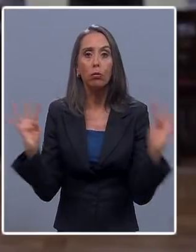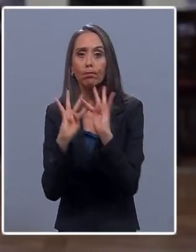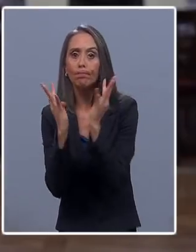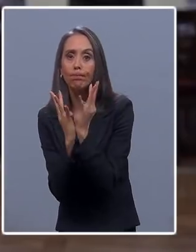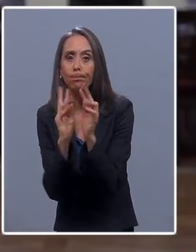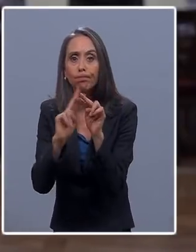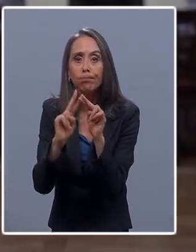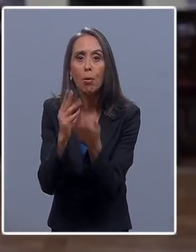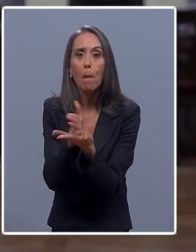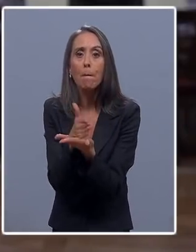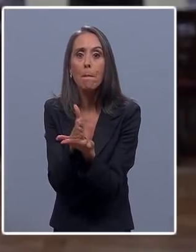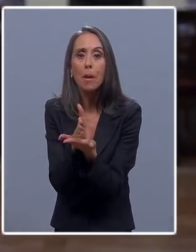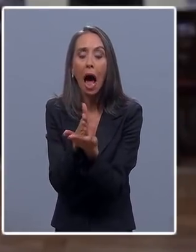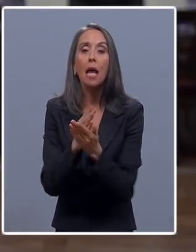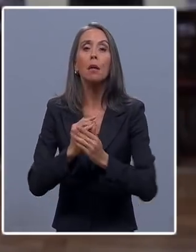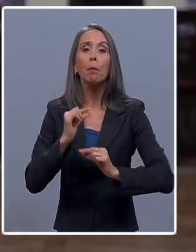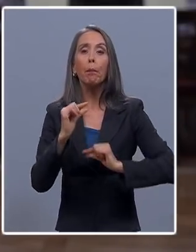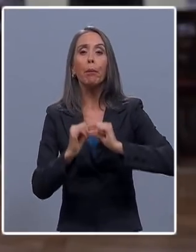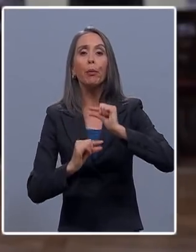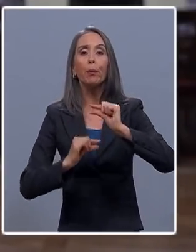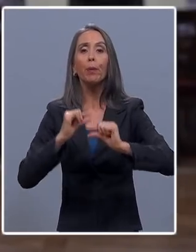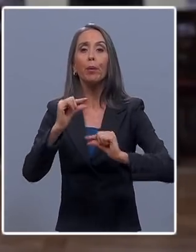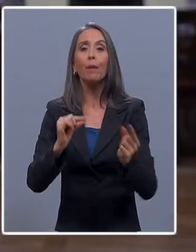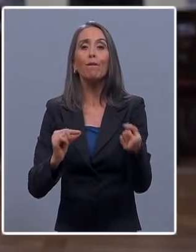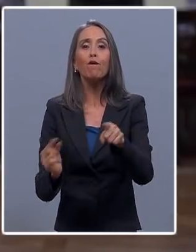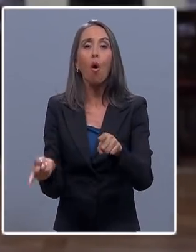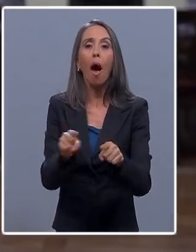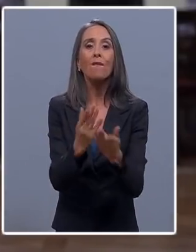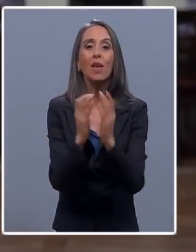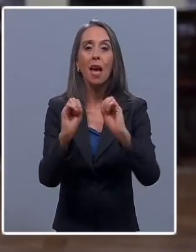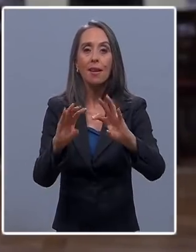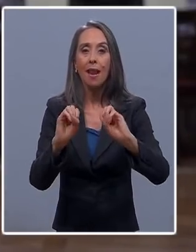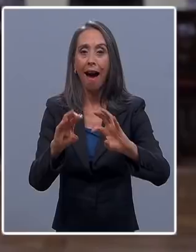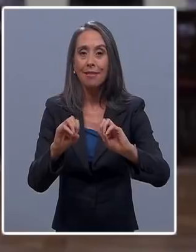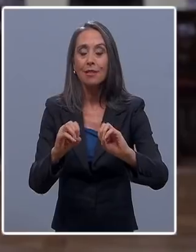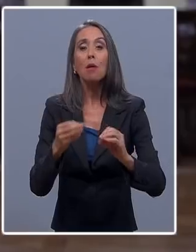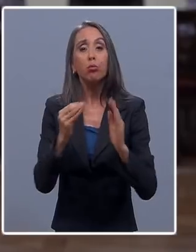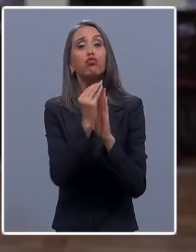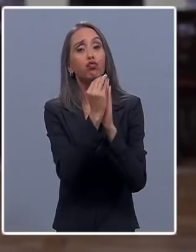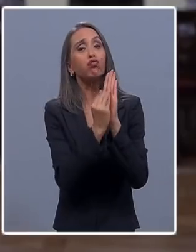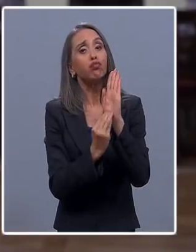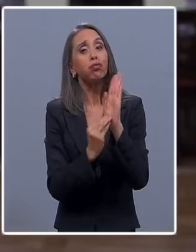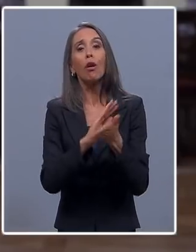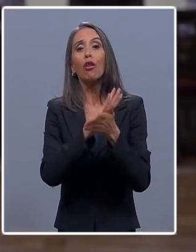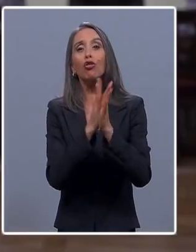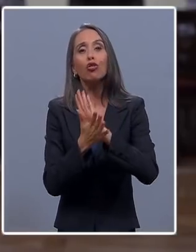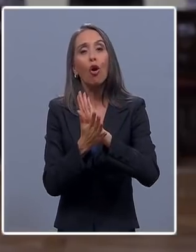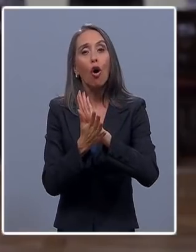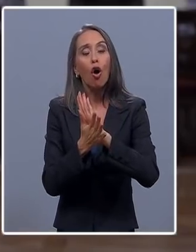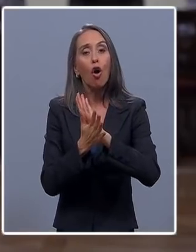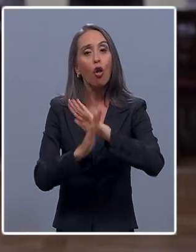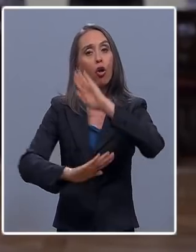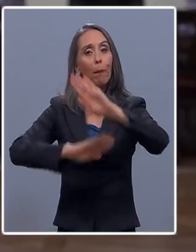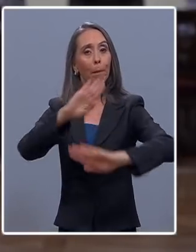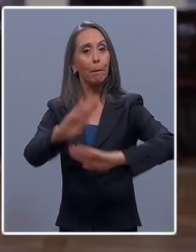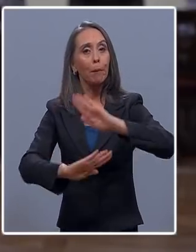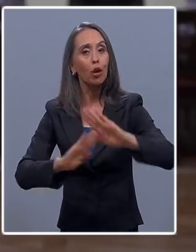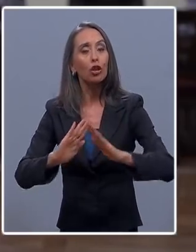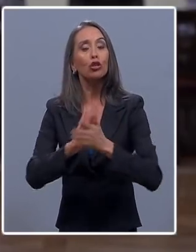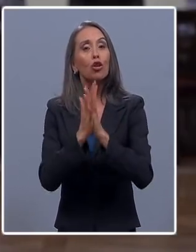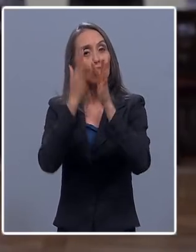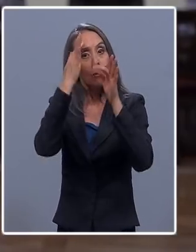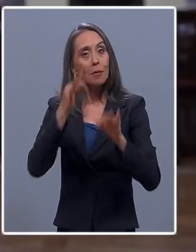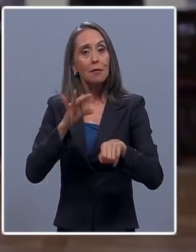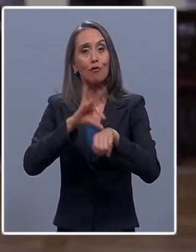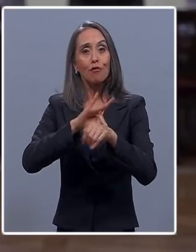un plan gradual de vuelta a clases que, por supuesto, incluye todas las protecciones y medidas